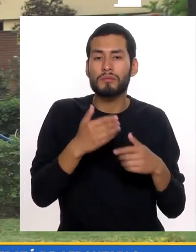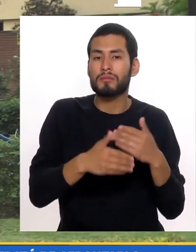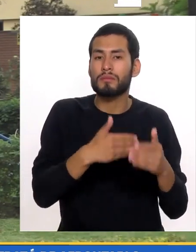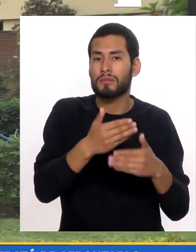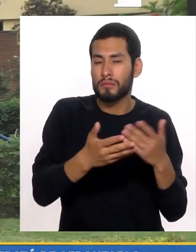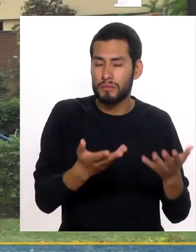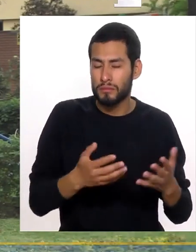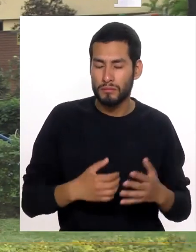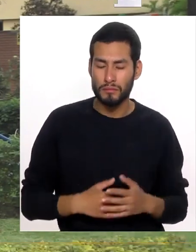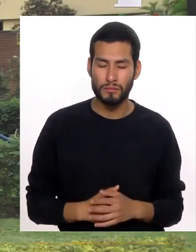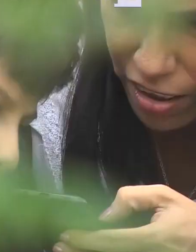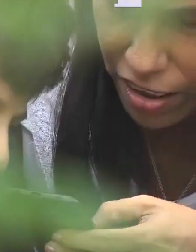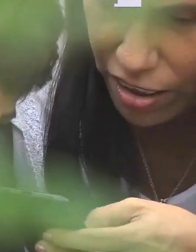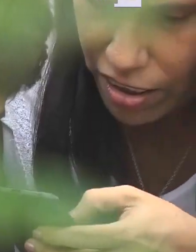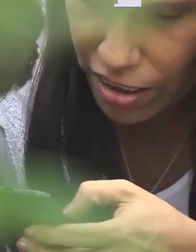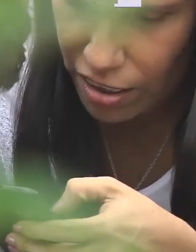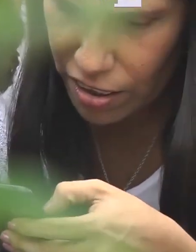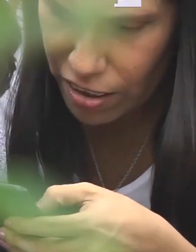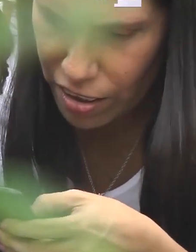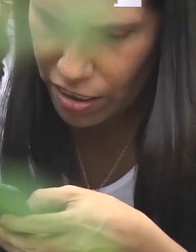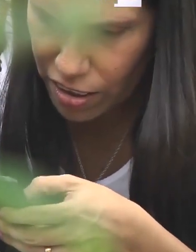Como se dice Afrontando